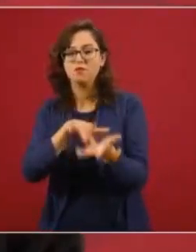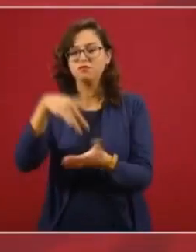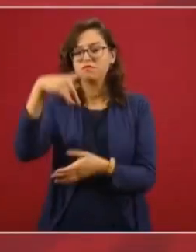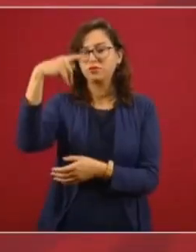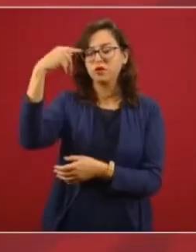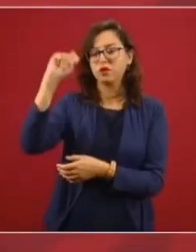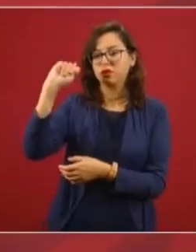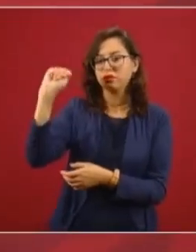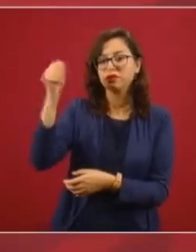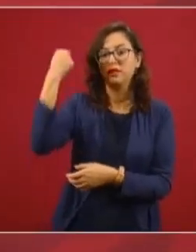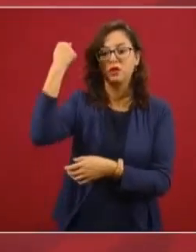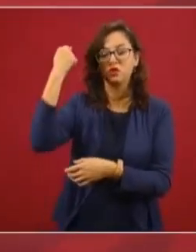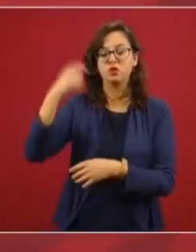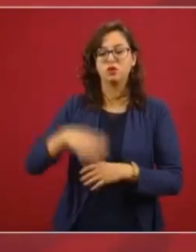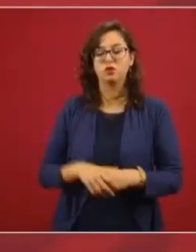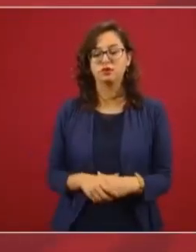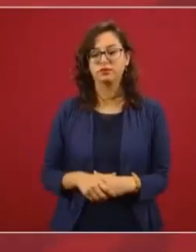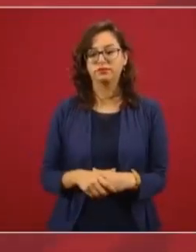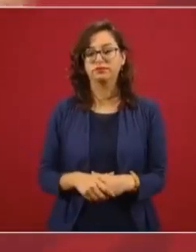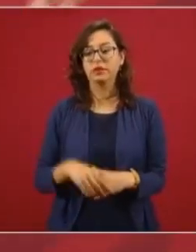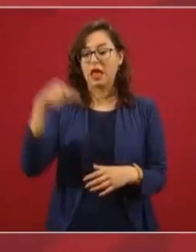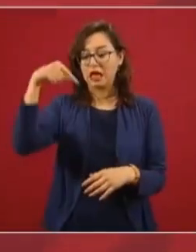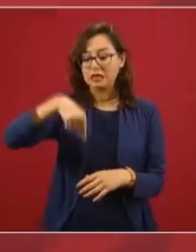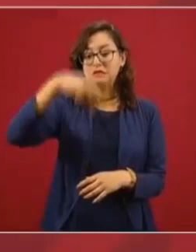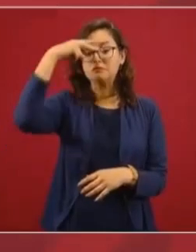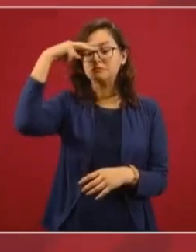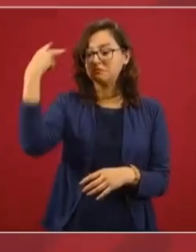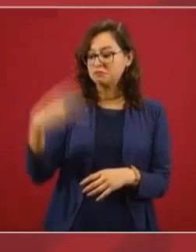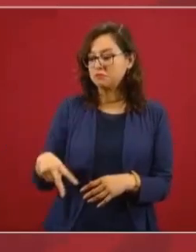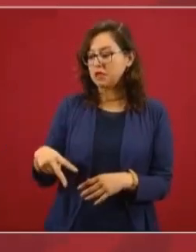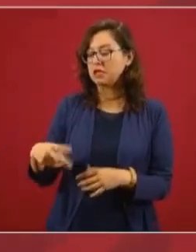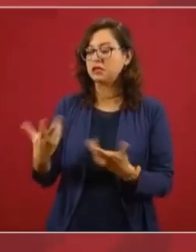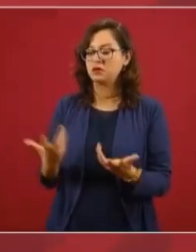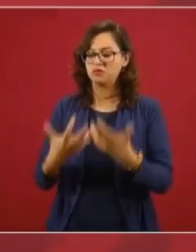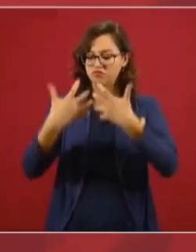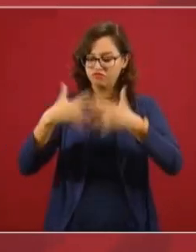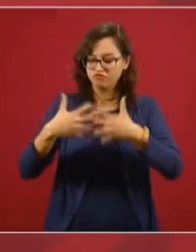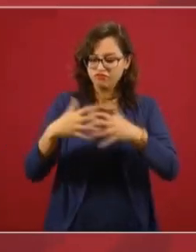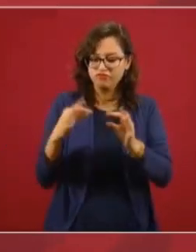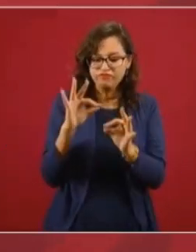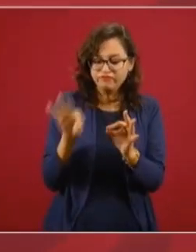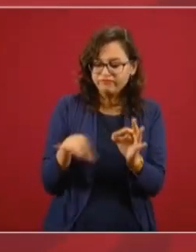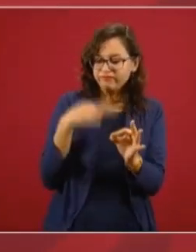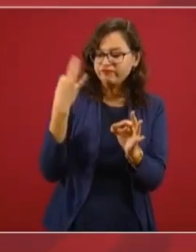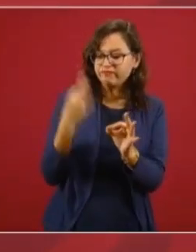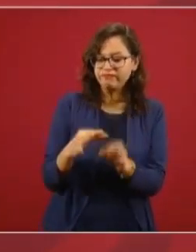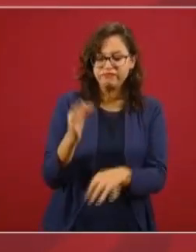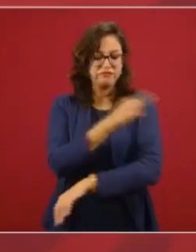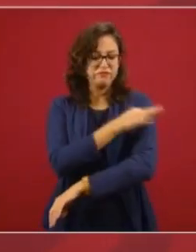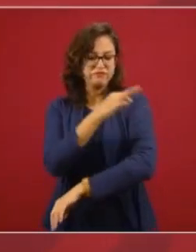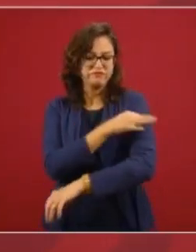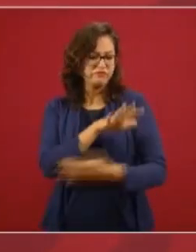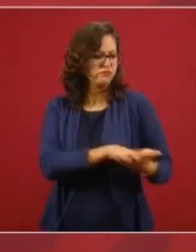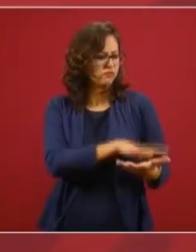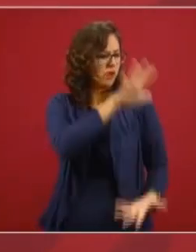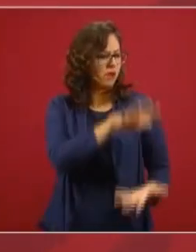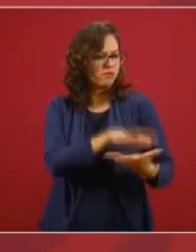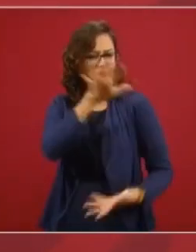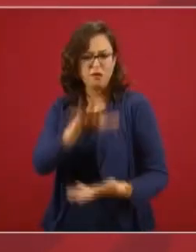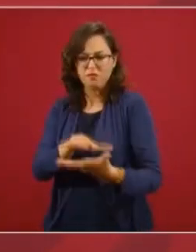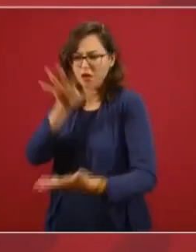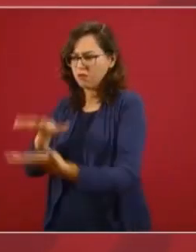En México se hace el terminado y de México se distribuye América Latina y el Caribe. Es importante